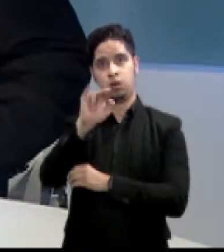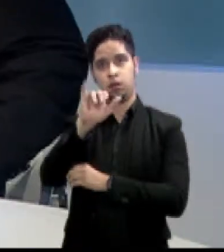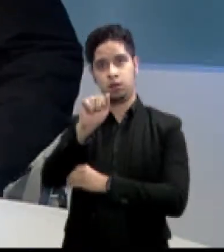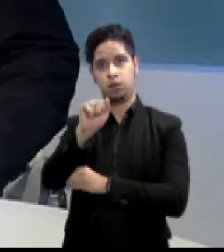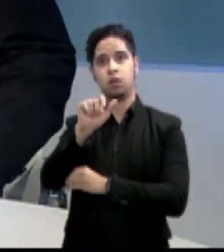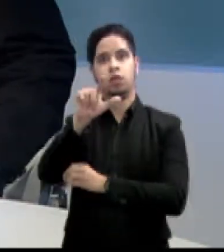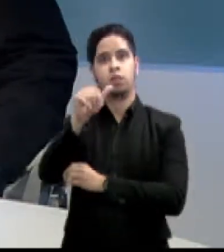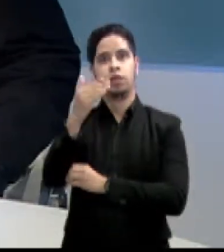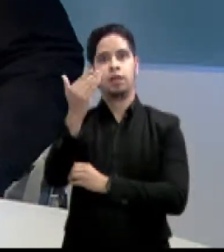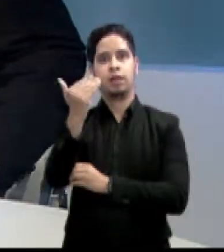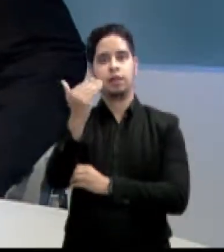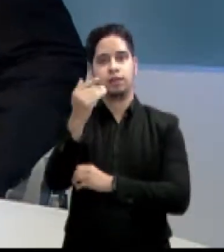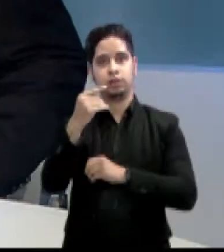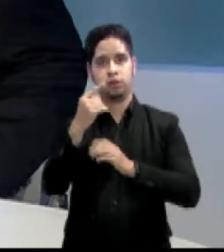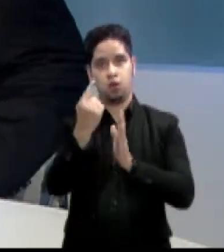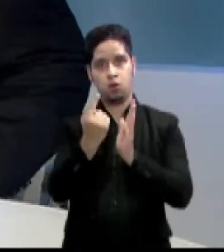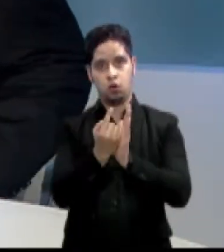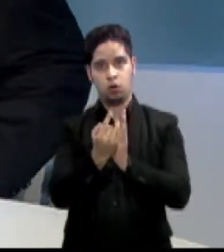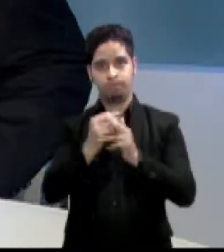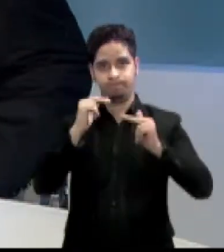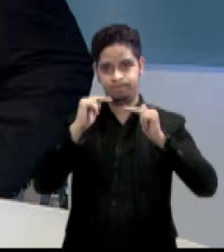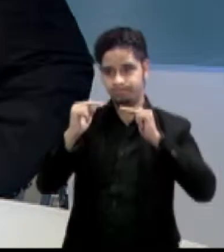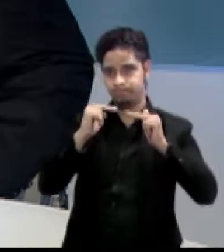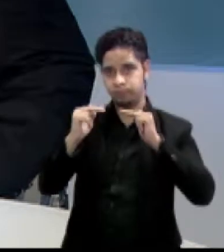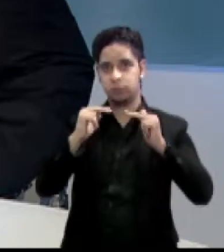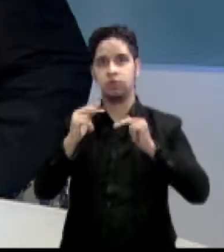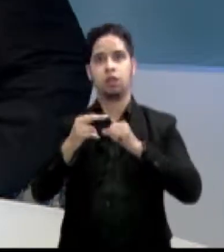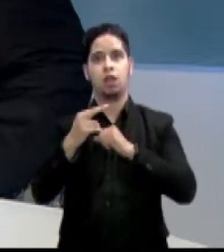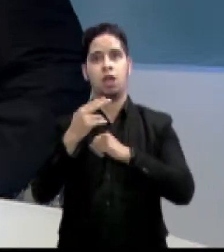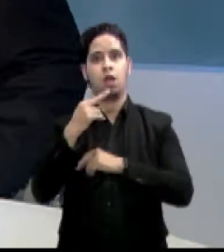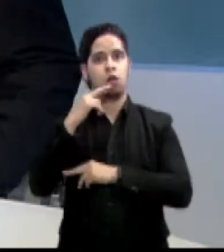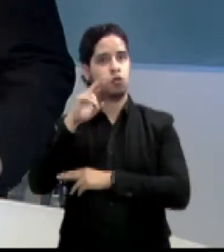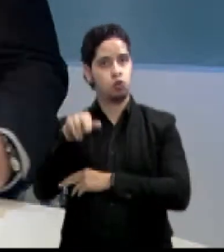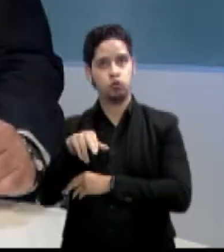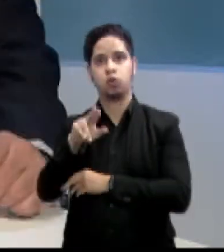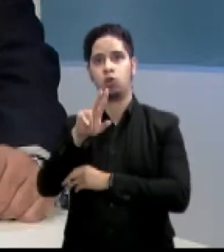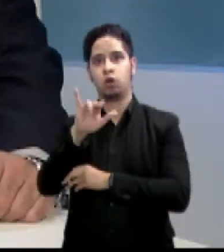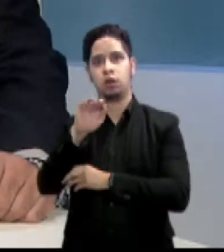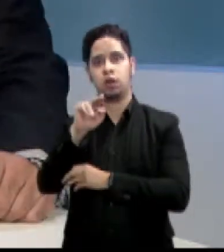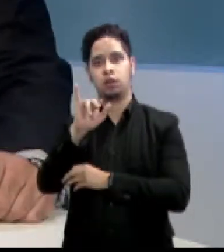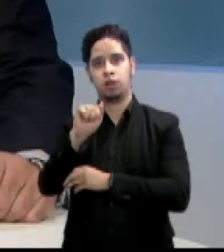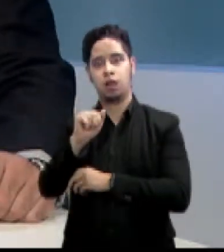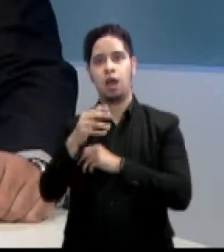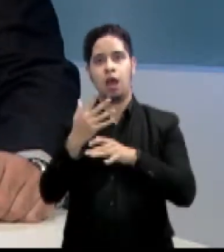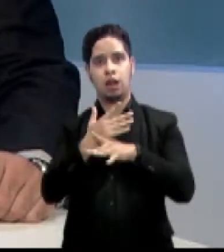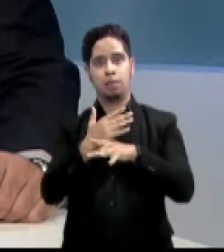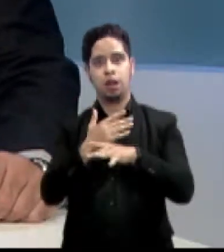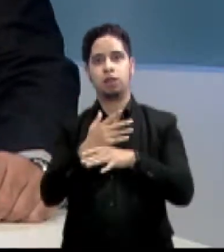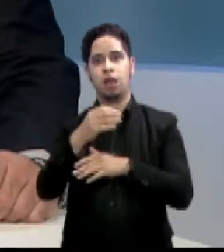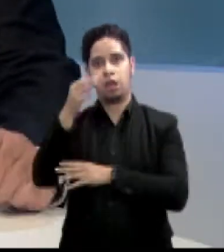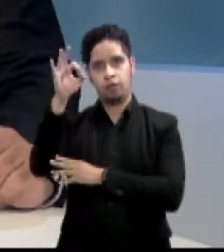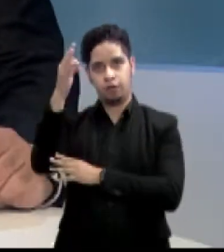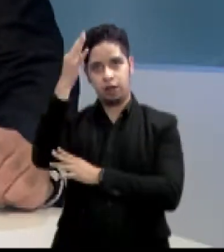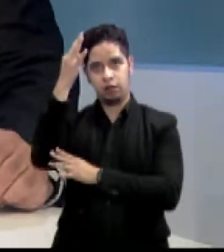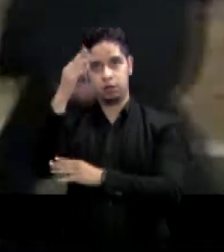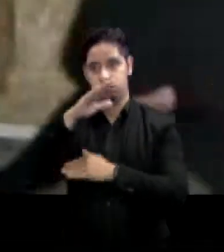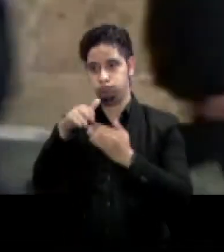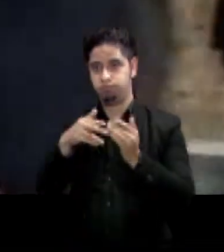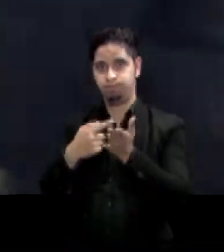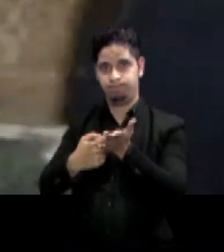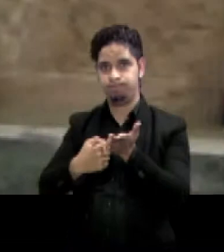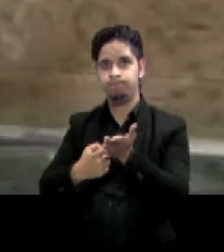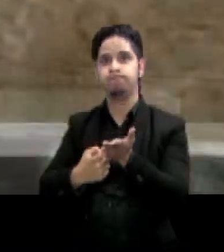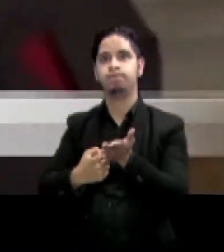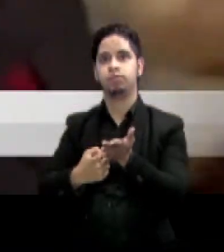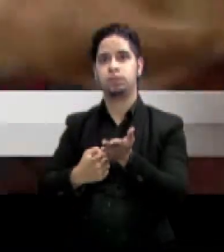de 15 horas de negociaciones entre los líderes de Rusia, Ucrania, Alemania y Francia, se consiguió un acuerdo de paz para el este de Ucrania que pone fin a